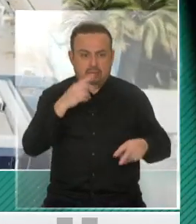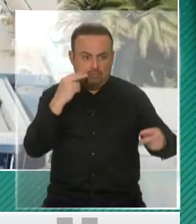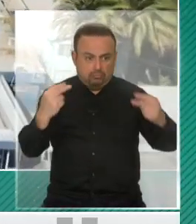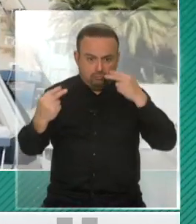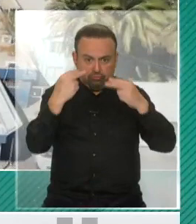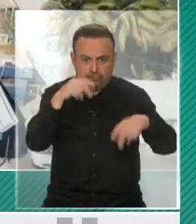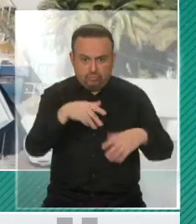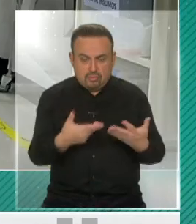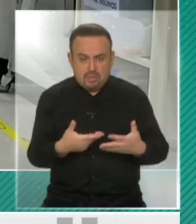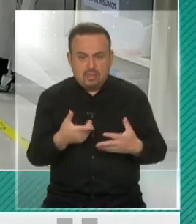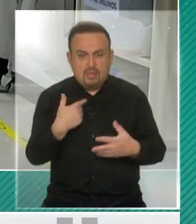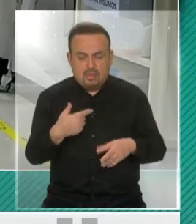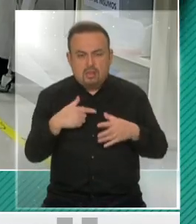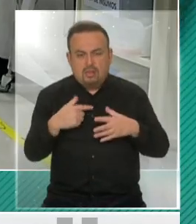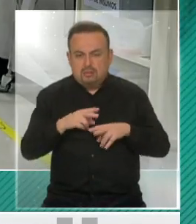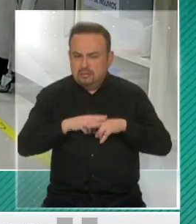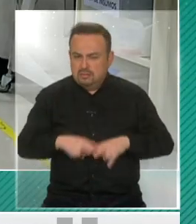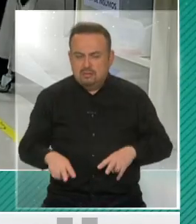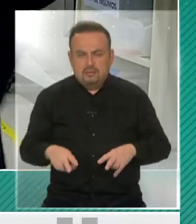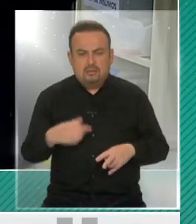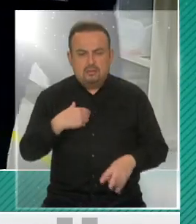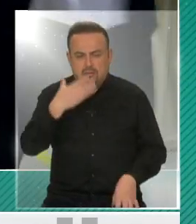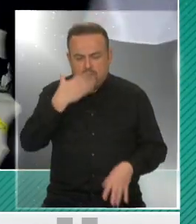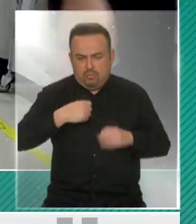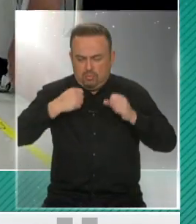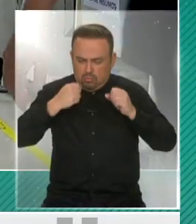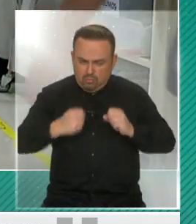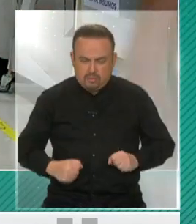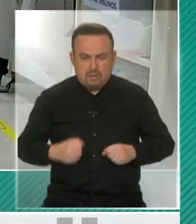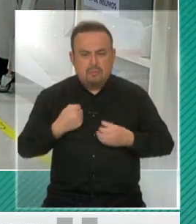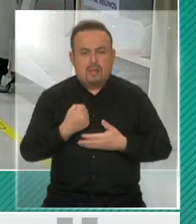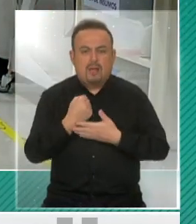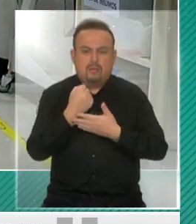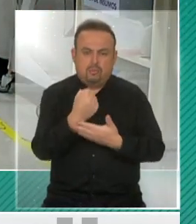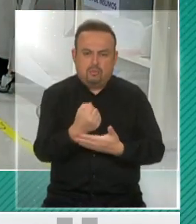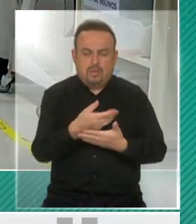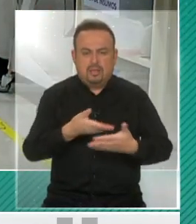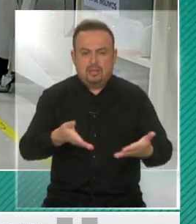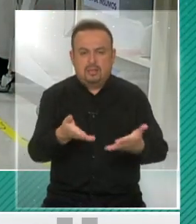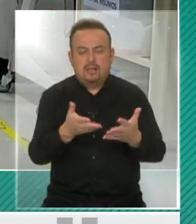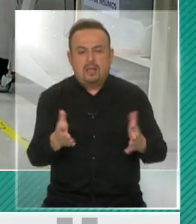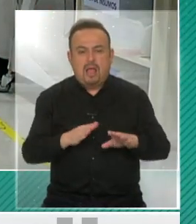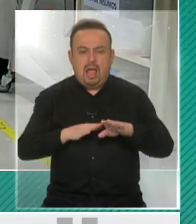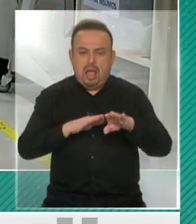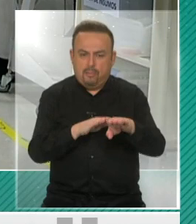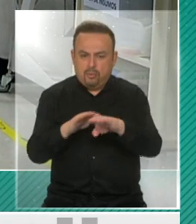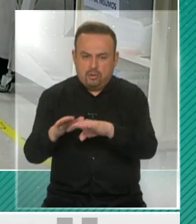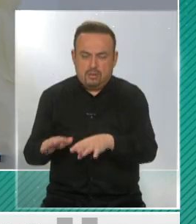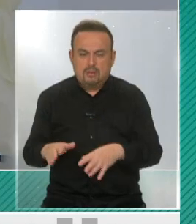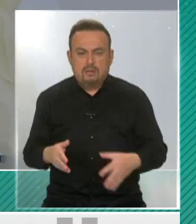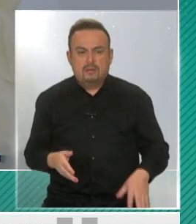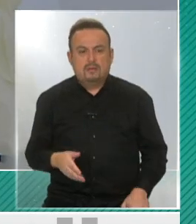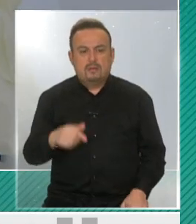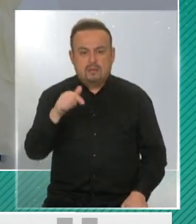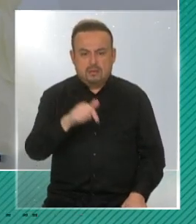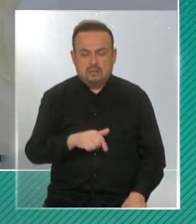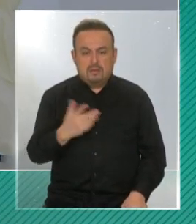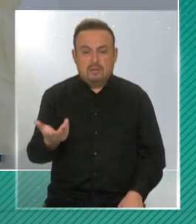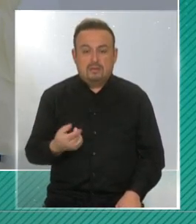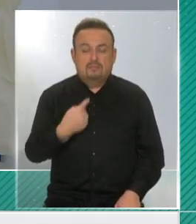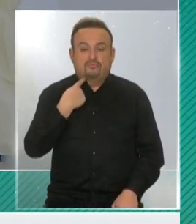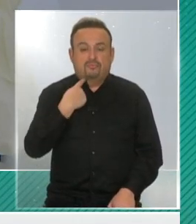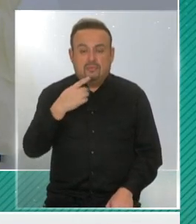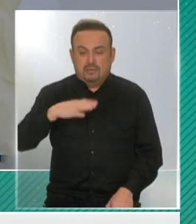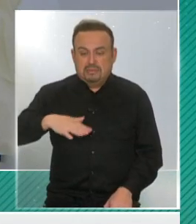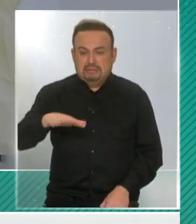momento, de que vamos a hacer lo humanamente posible, lo humanamente posible para apoyarlo precisamente en el impacto